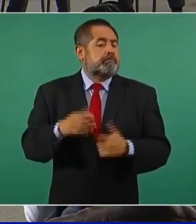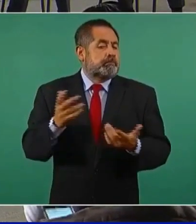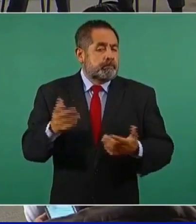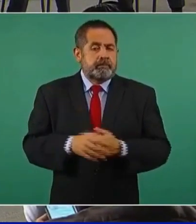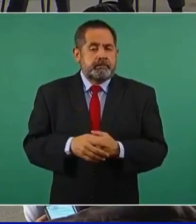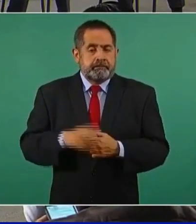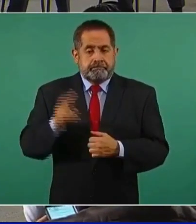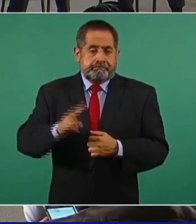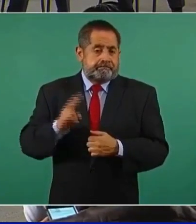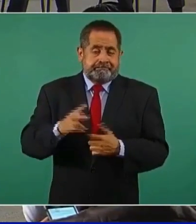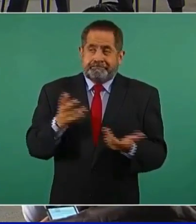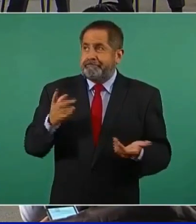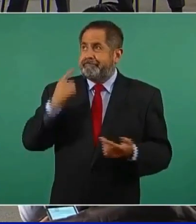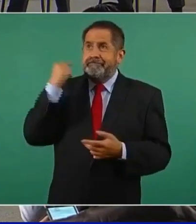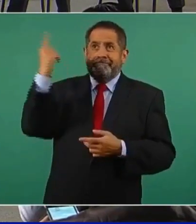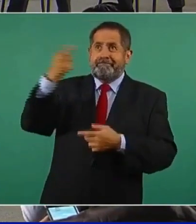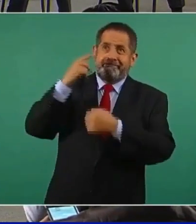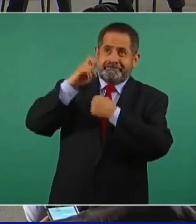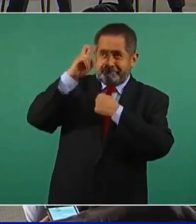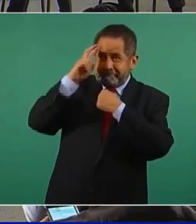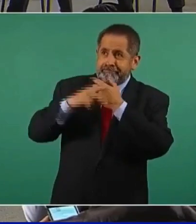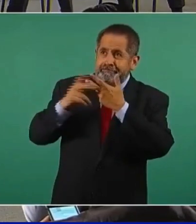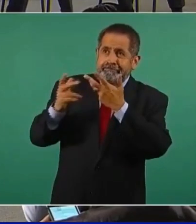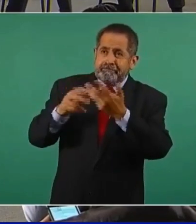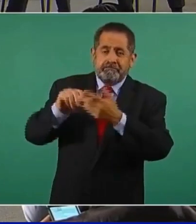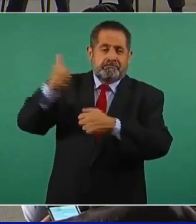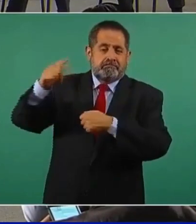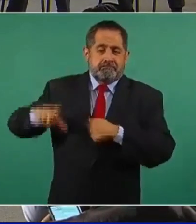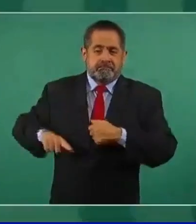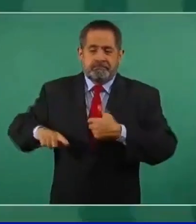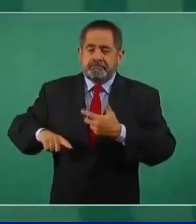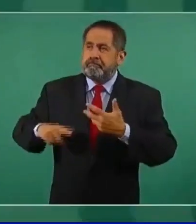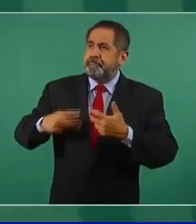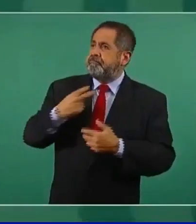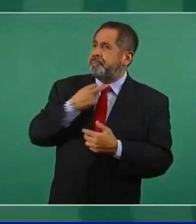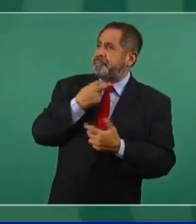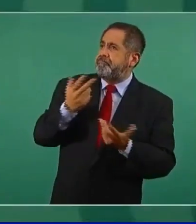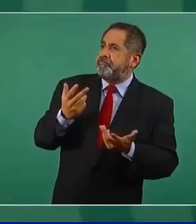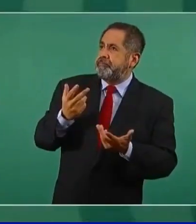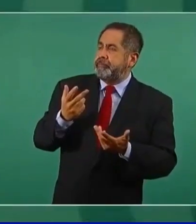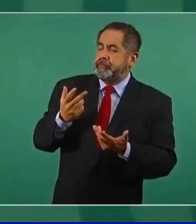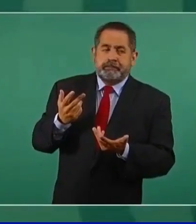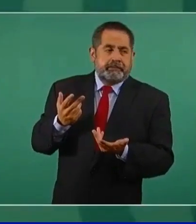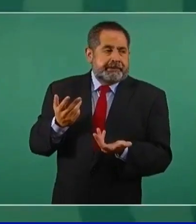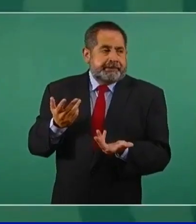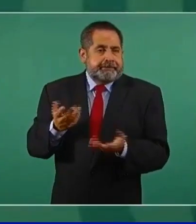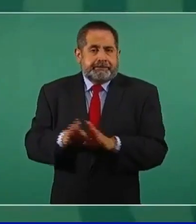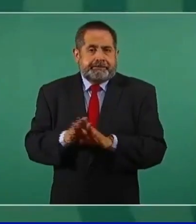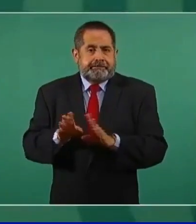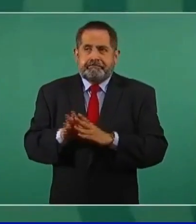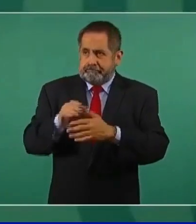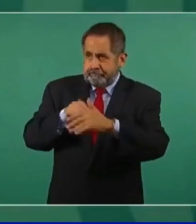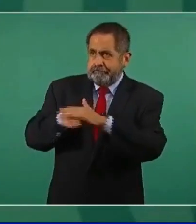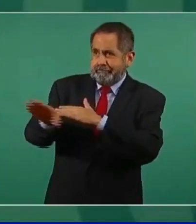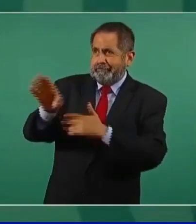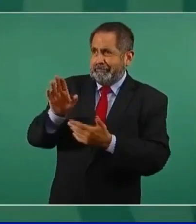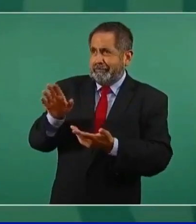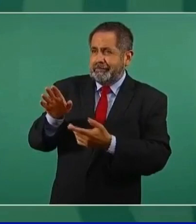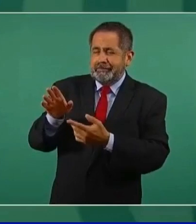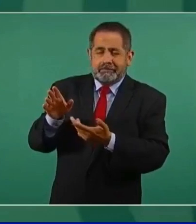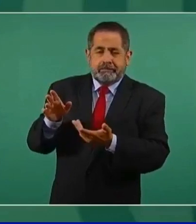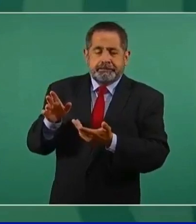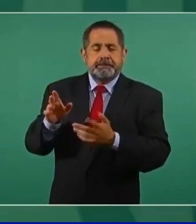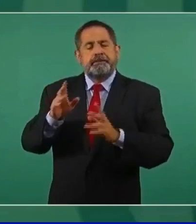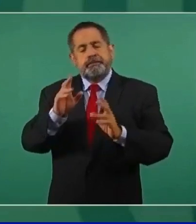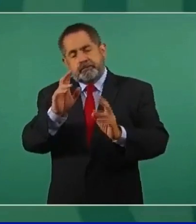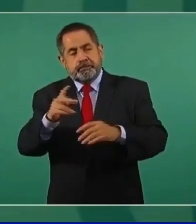esa es una realidad que no depende de nosotros, sino que establece en otros gobiernos, consideramos que para las personas mexicanas era